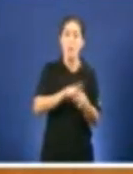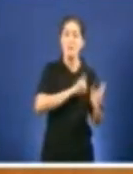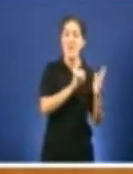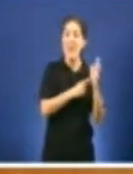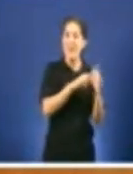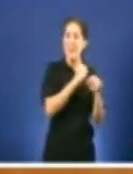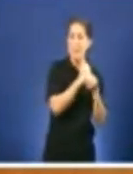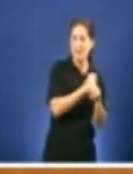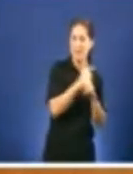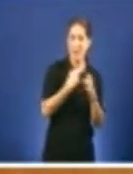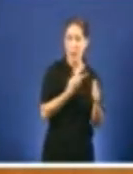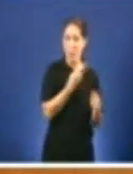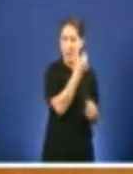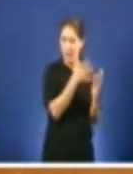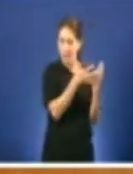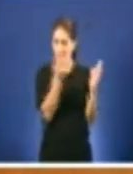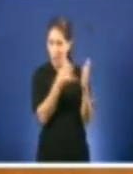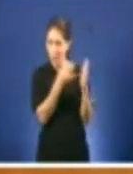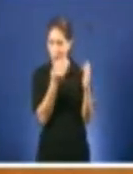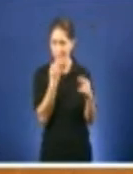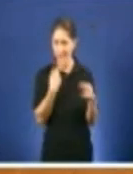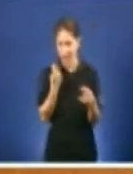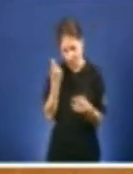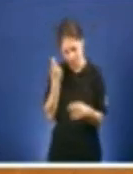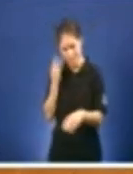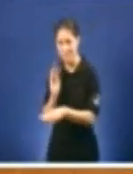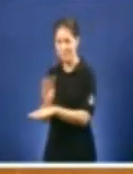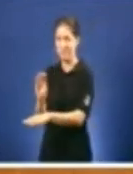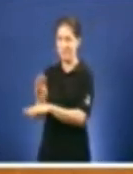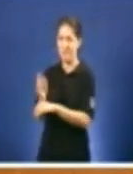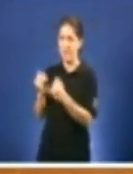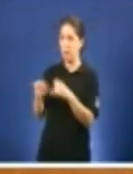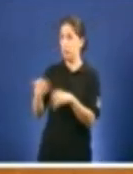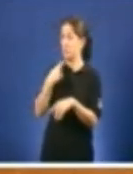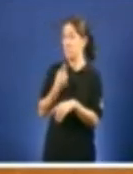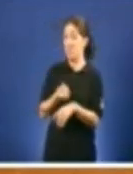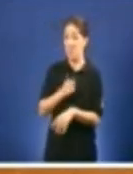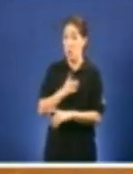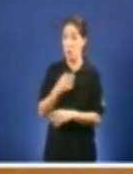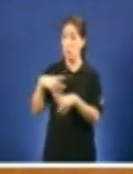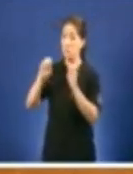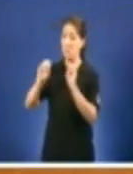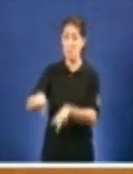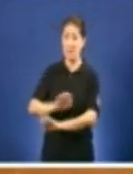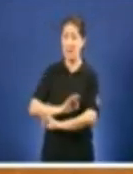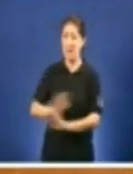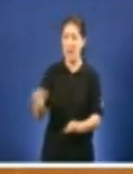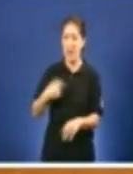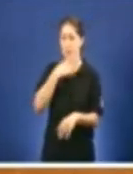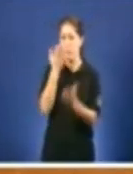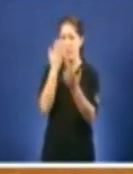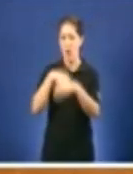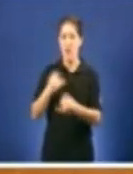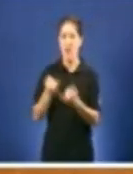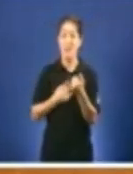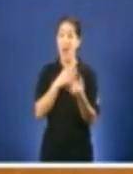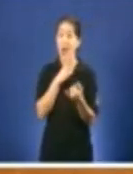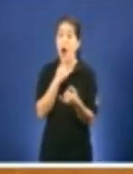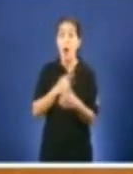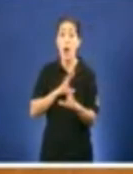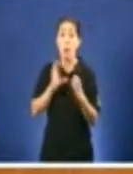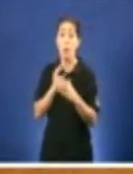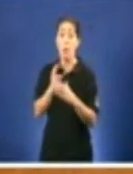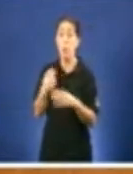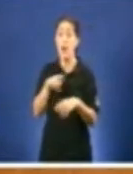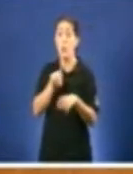ruborizan. Van vostedes camiño desgotar os nomes das operacións contra a corrupción, xa non quedan nomes para o Partido Popular.